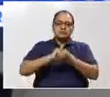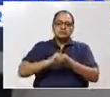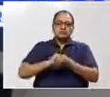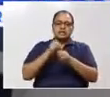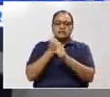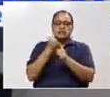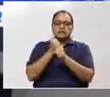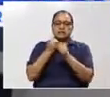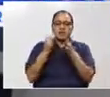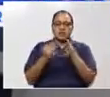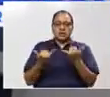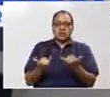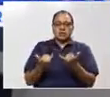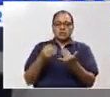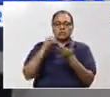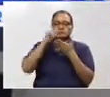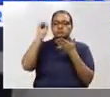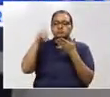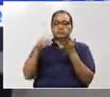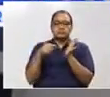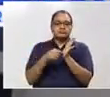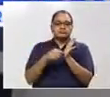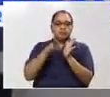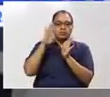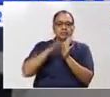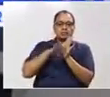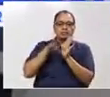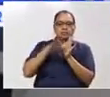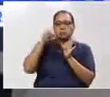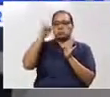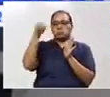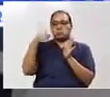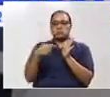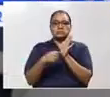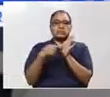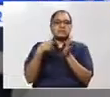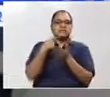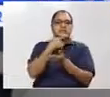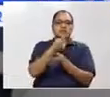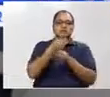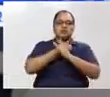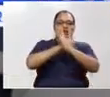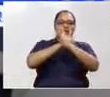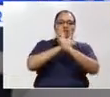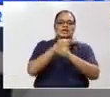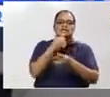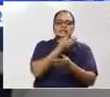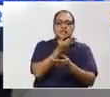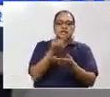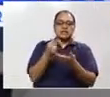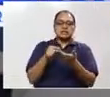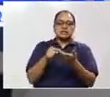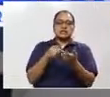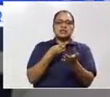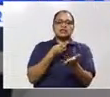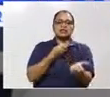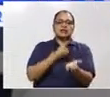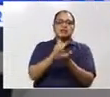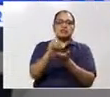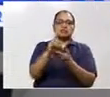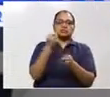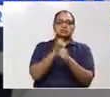fiscales que hoy se están anunciando y se están profundizando en función de defender ese derecho que dije antes, que es el derecho